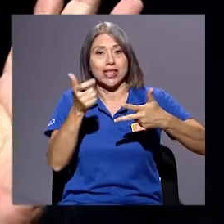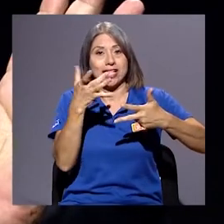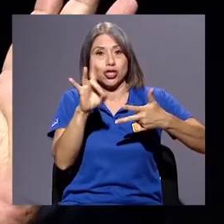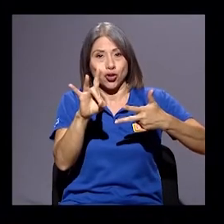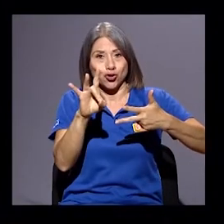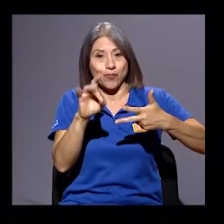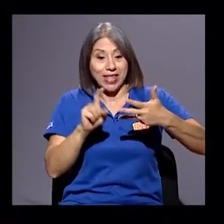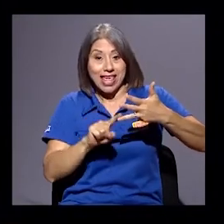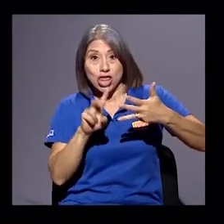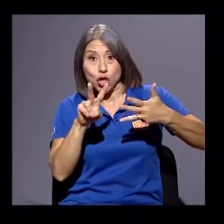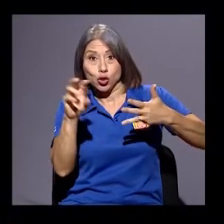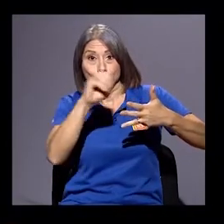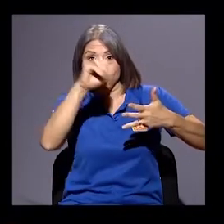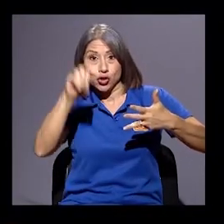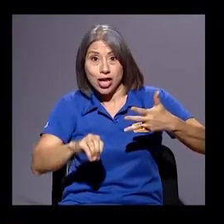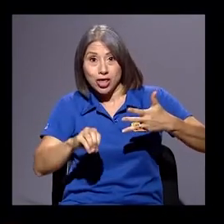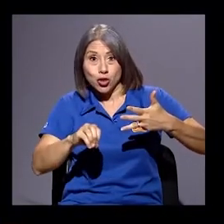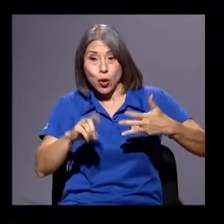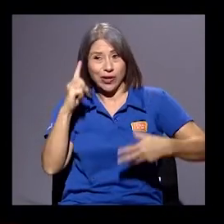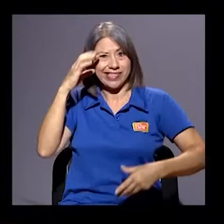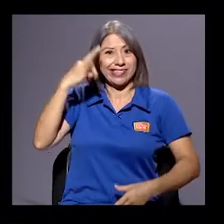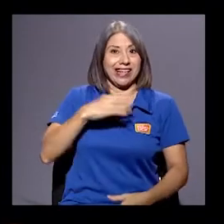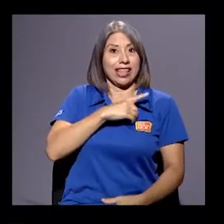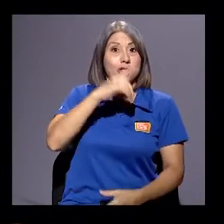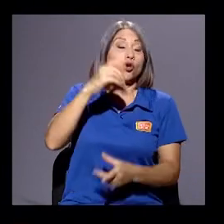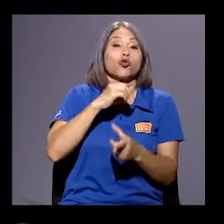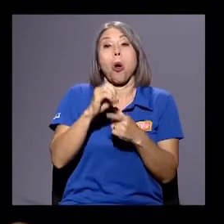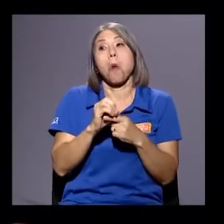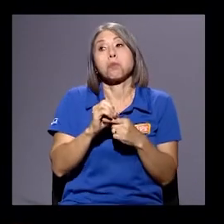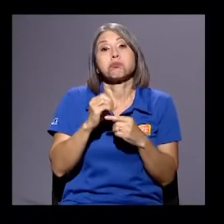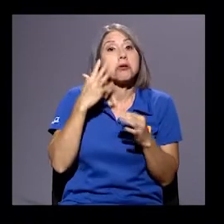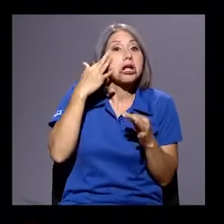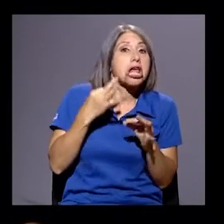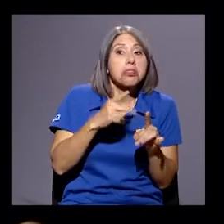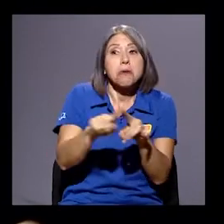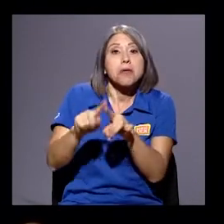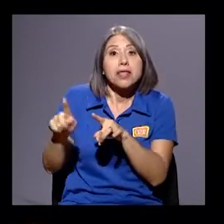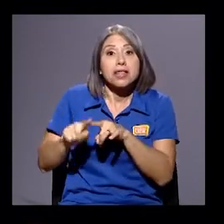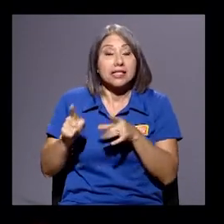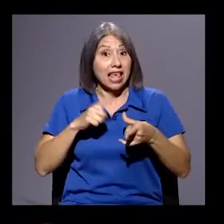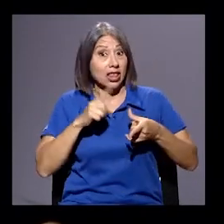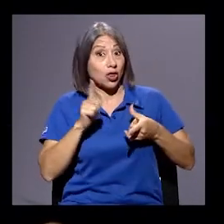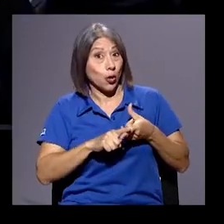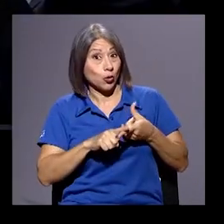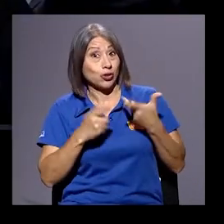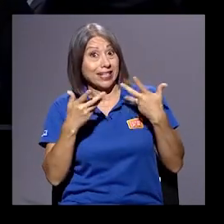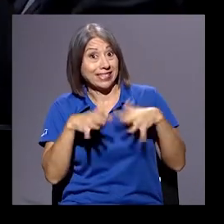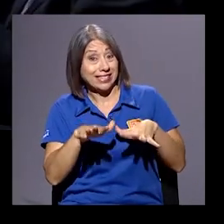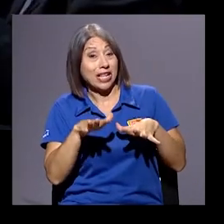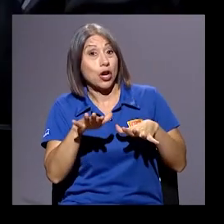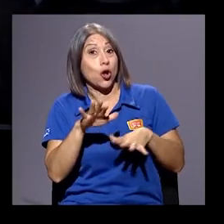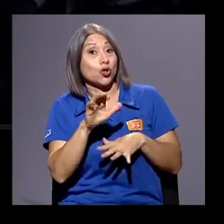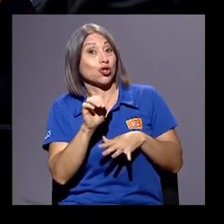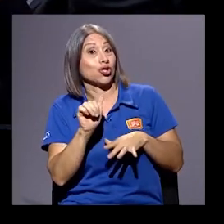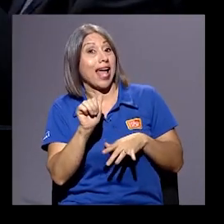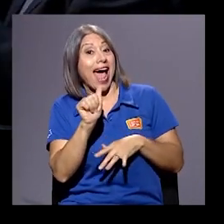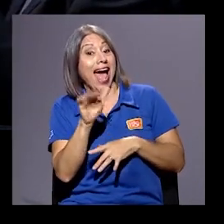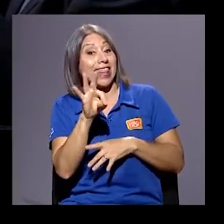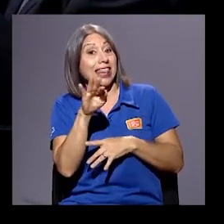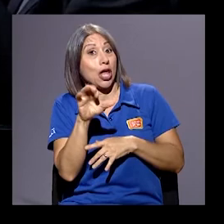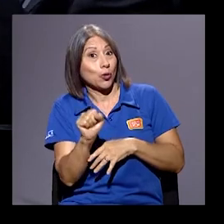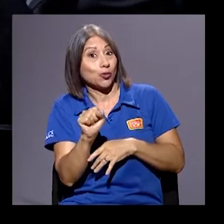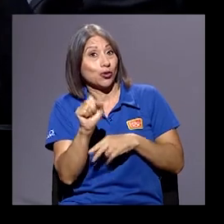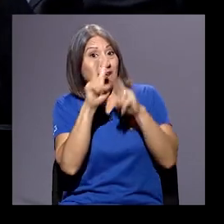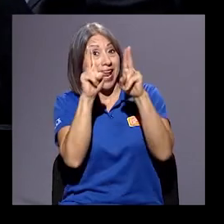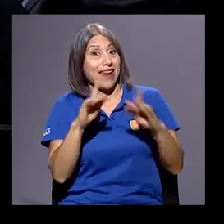agnósticos. O sea, los agnósticos que tenemos en redes sociales no son tantos. Exactamente, exactamente. Ahí hay una sobredimensión. No me